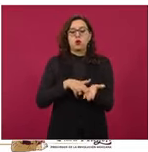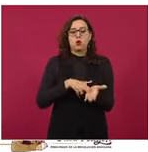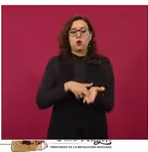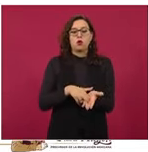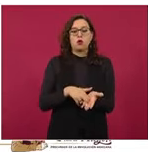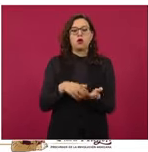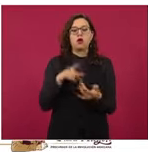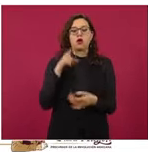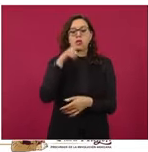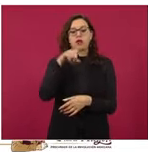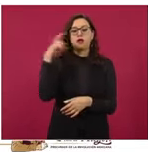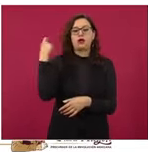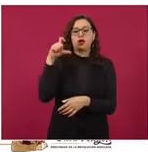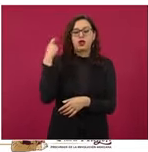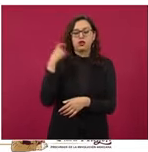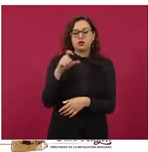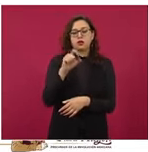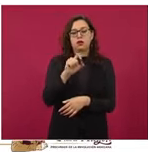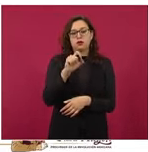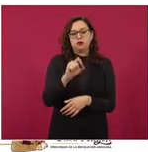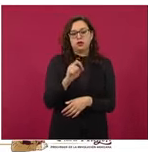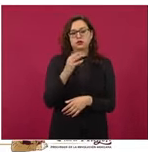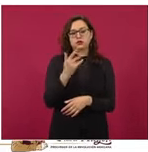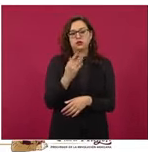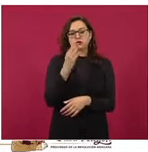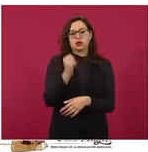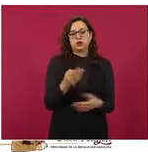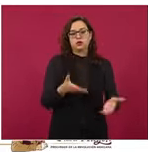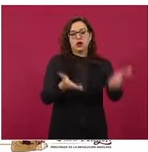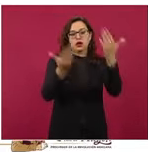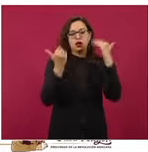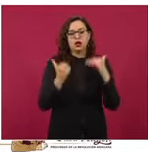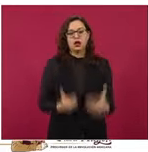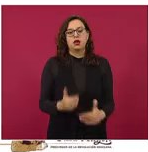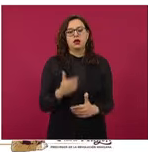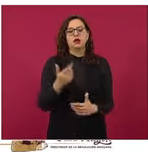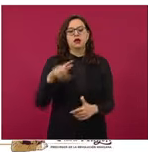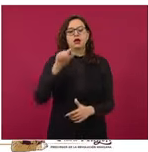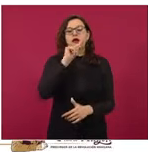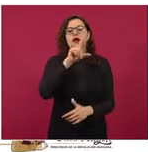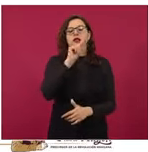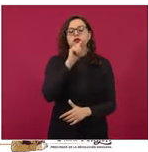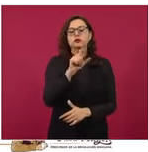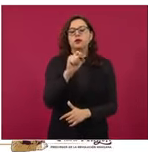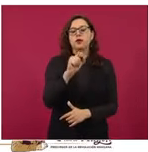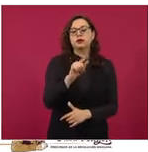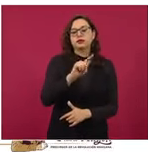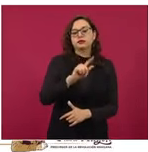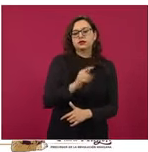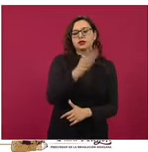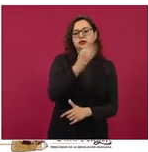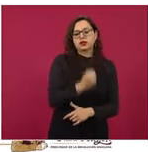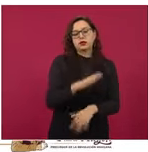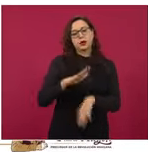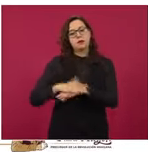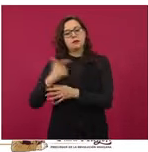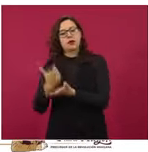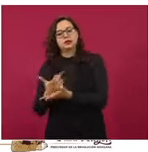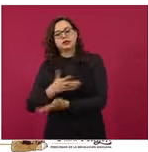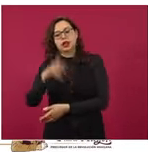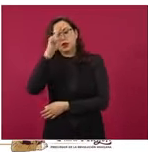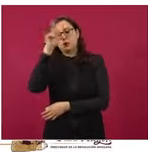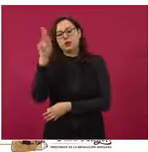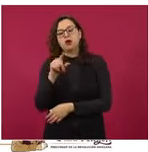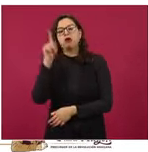Smart Gas en San Pedro, Tlaquepaque, Jalisco. Y las más caras, 25.20 centavos franquicia Pemex,